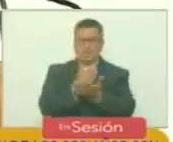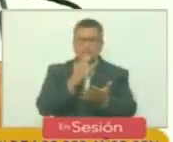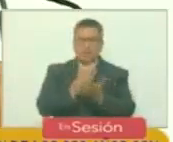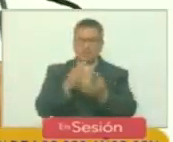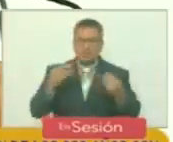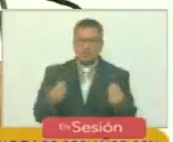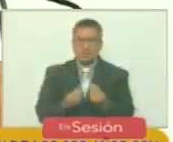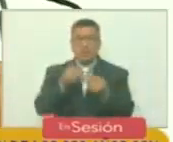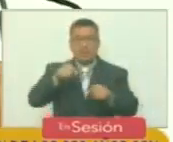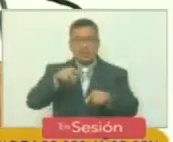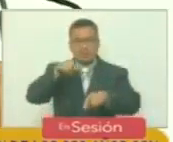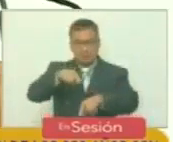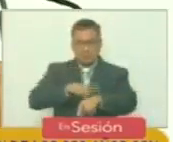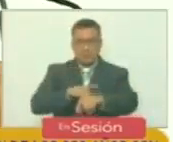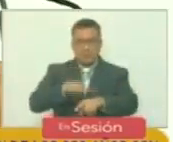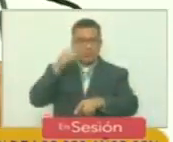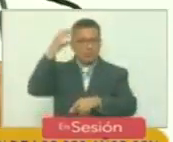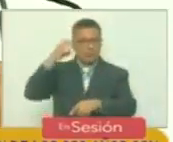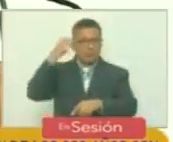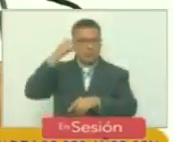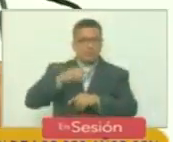acompañaron y aún acompañan a Europa.